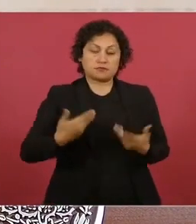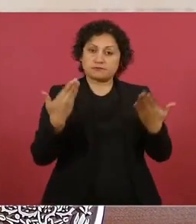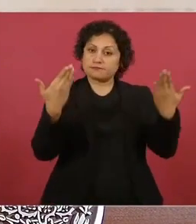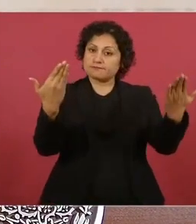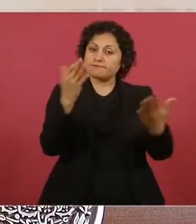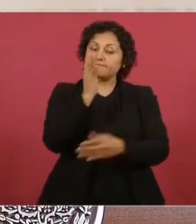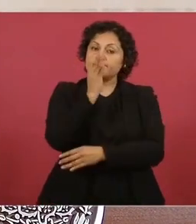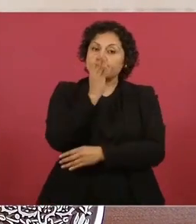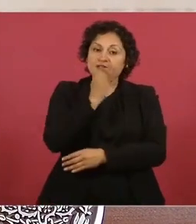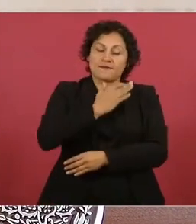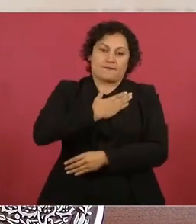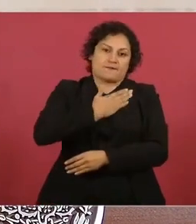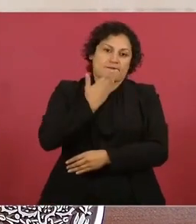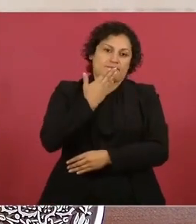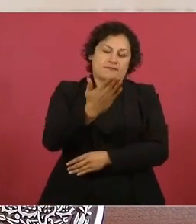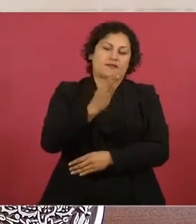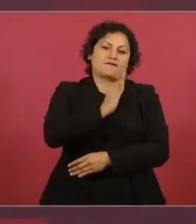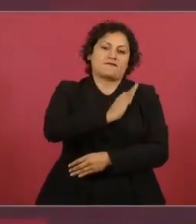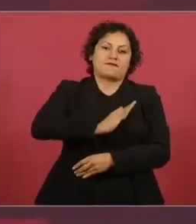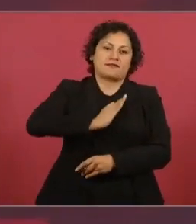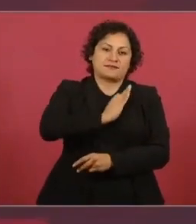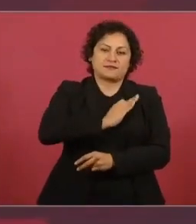Que se reunieron.